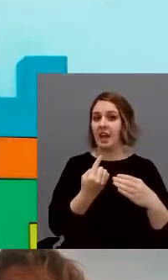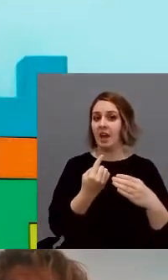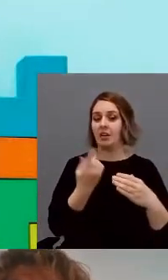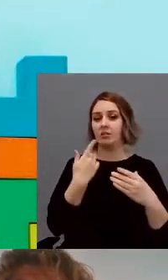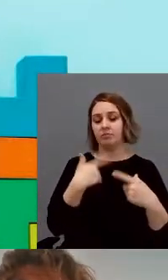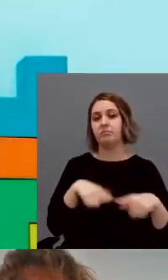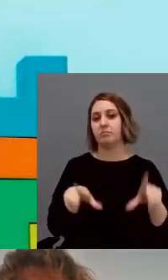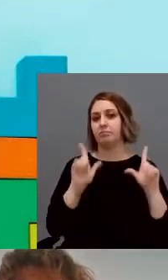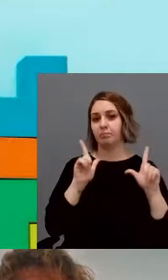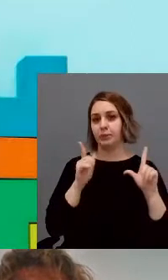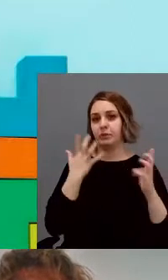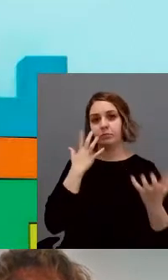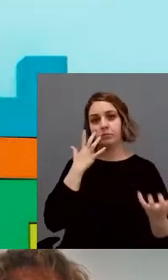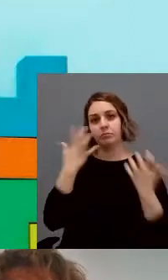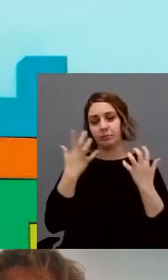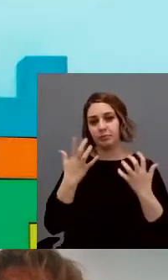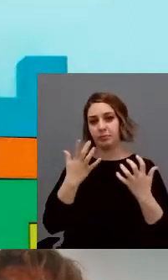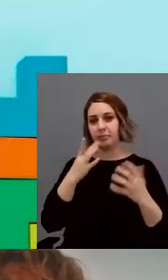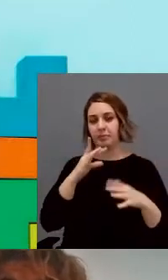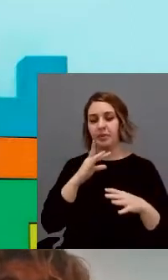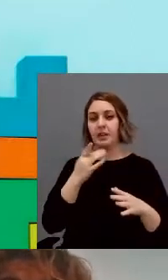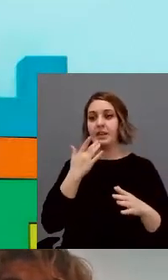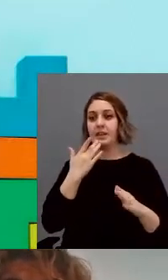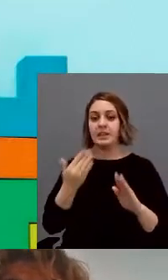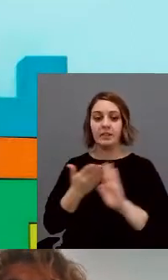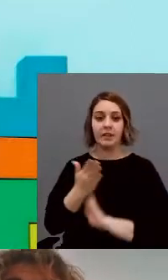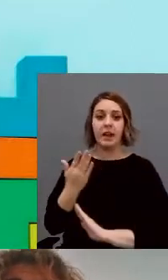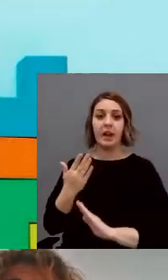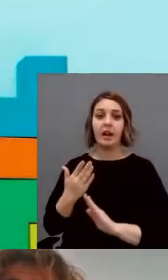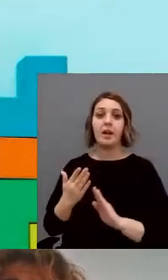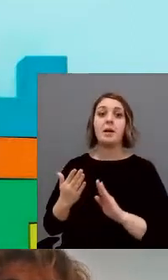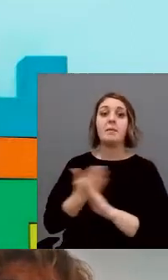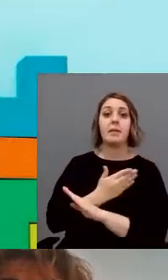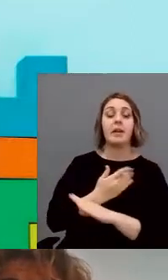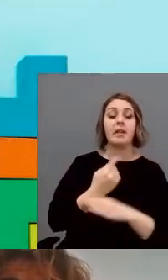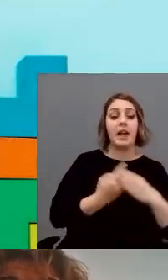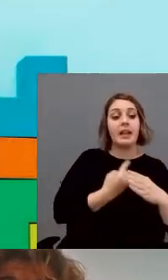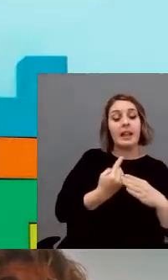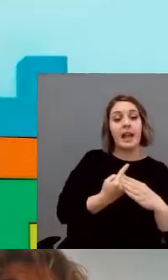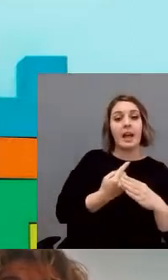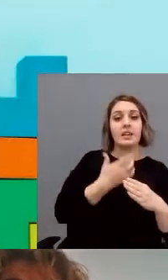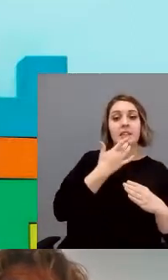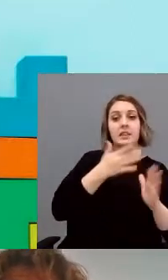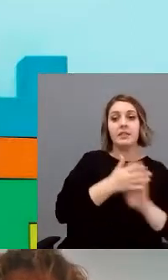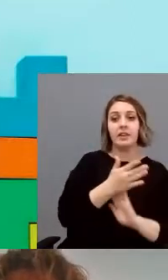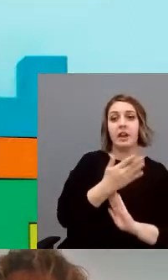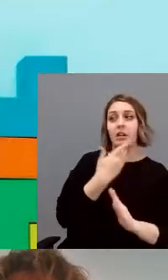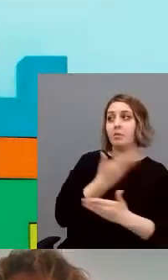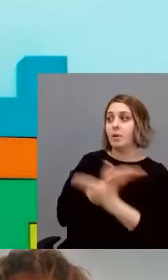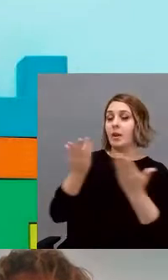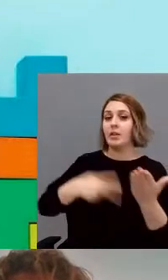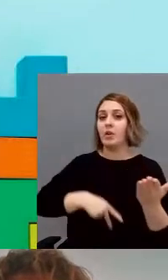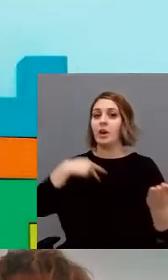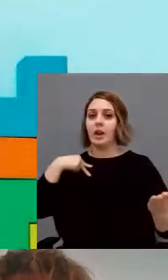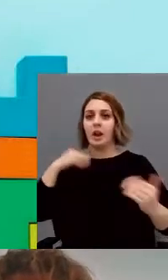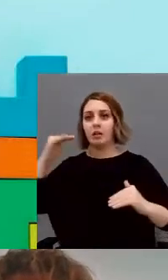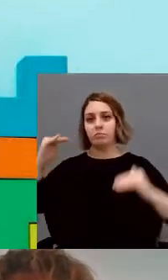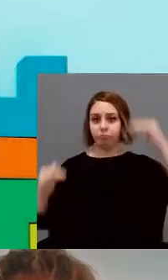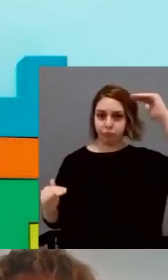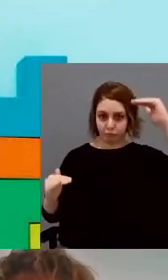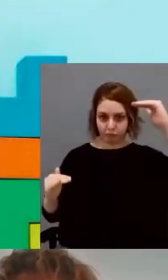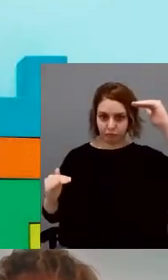clínicamente muy significativa. No existe una prevalencia de ansiedad en el TEA que es mucho más alta que en la población general.